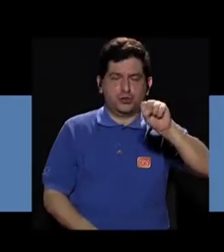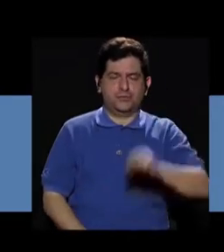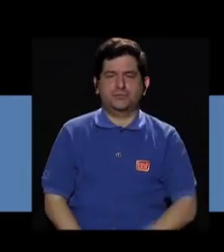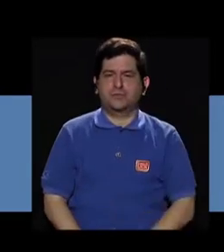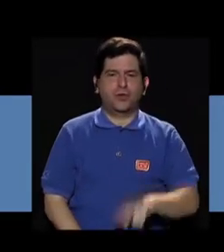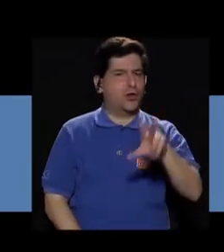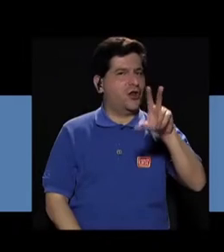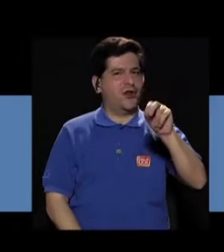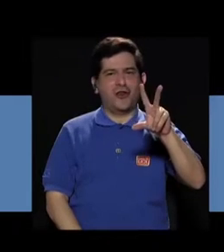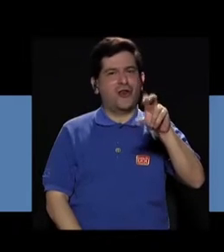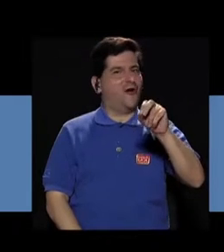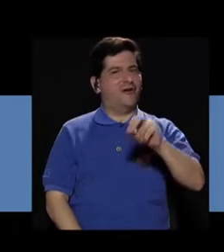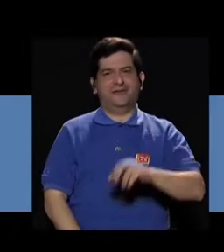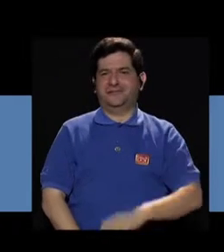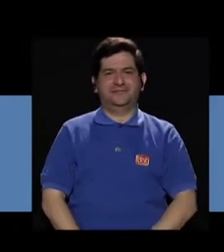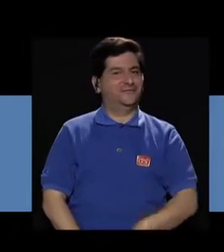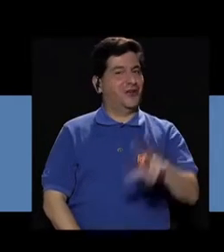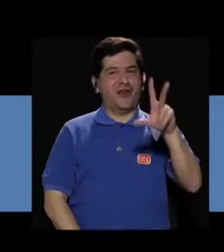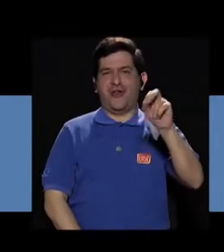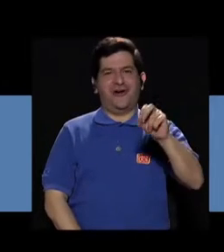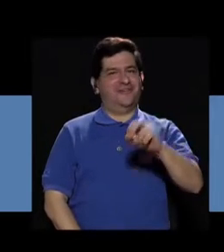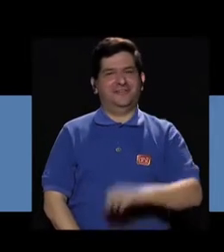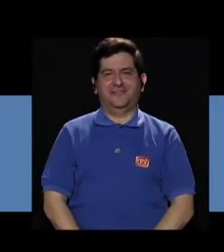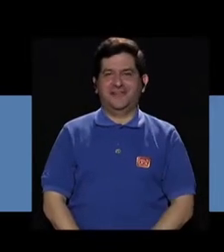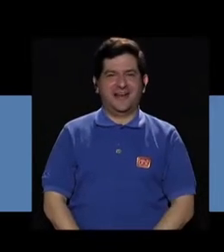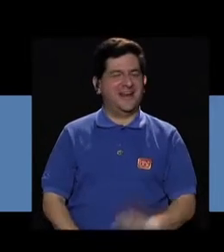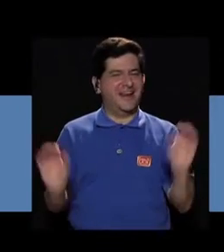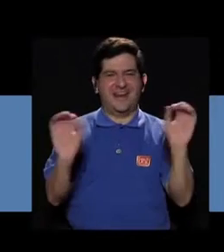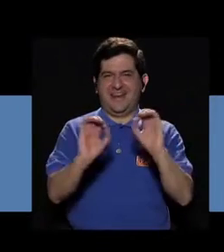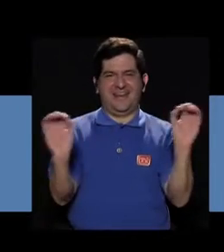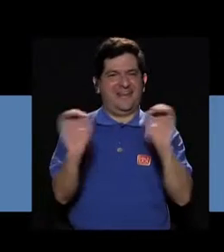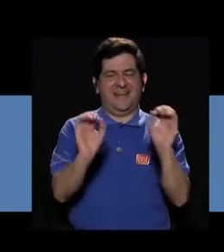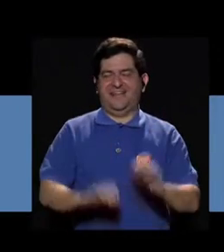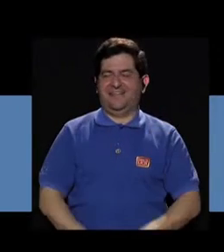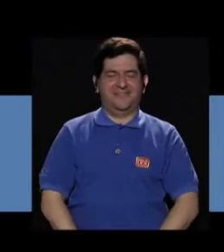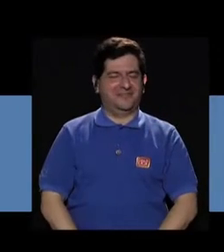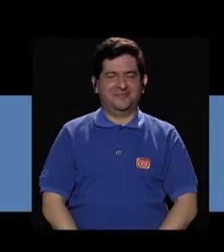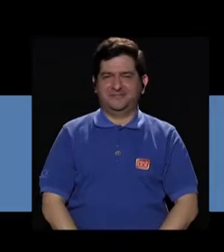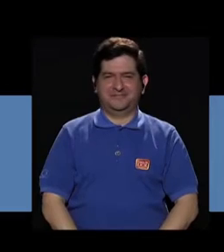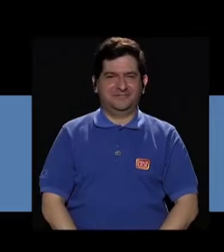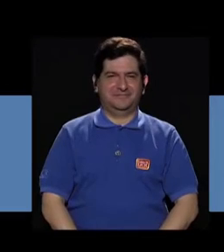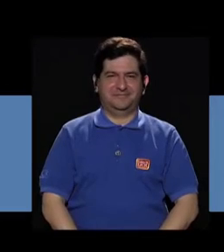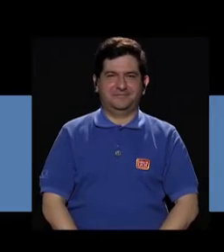No. No. Ninguno. Ninguno.